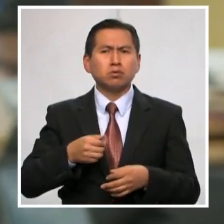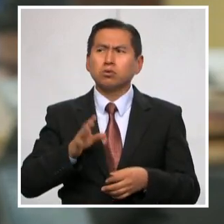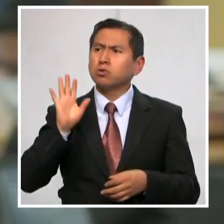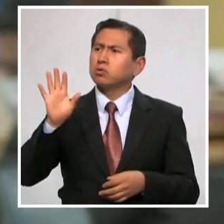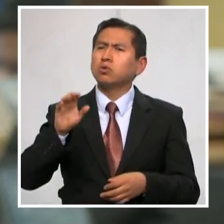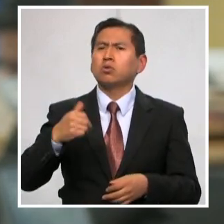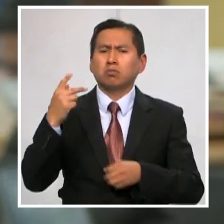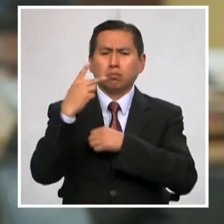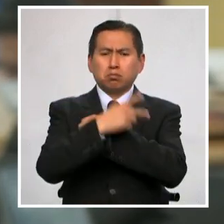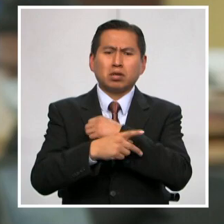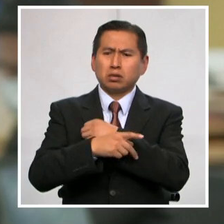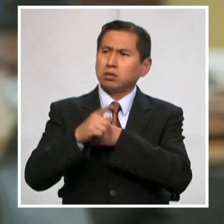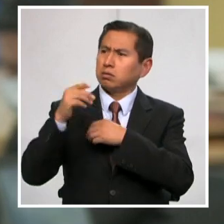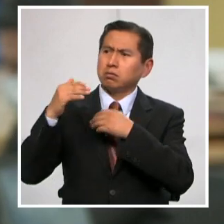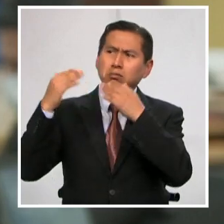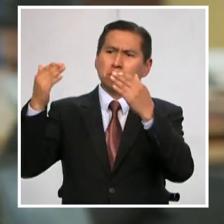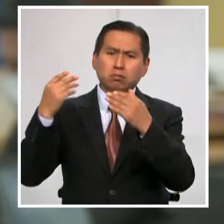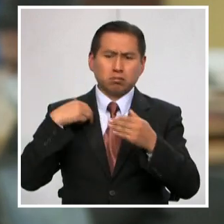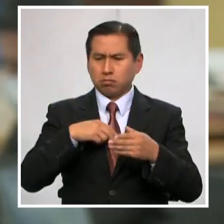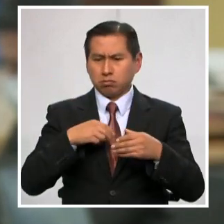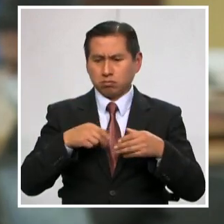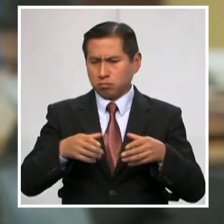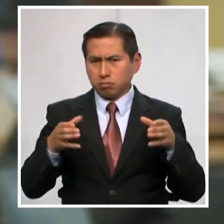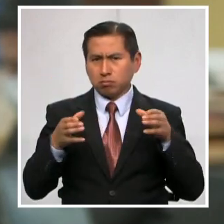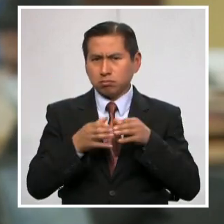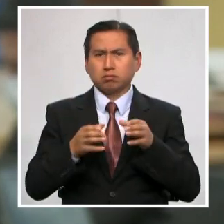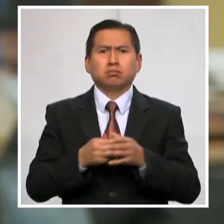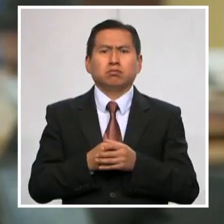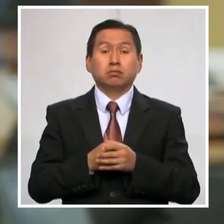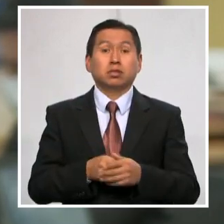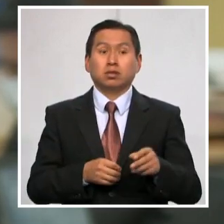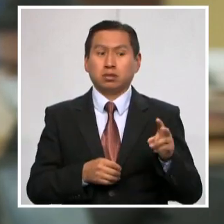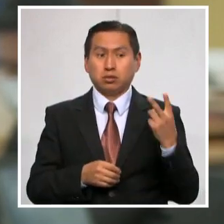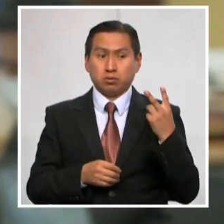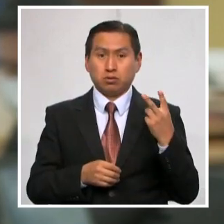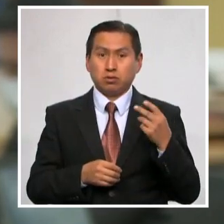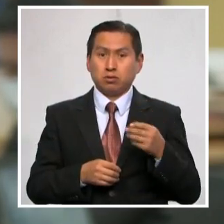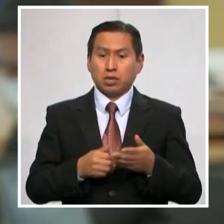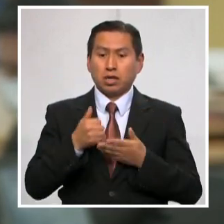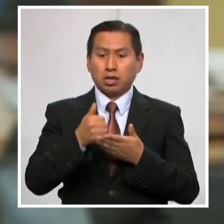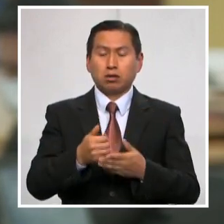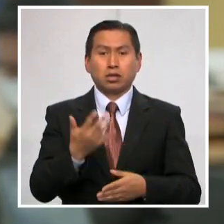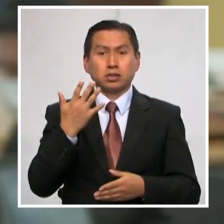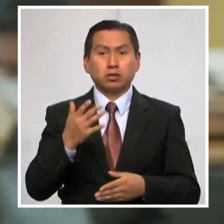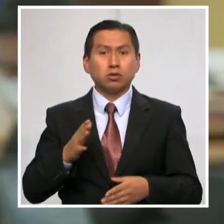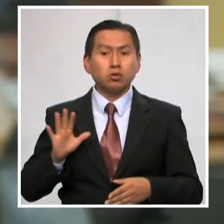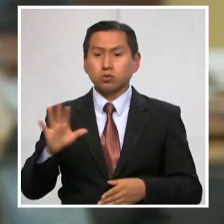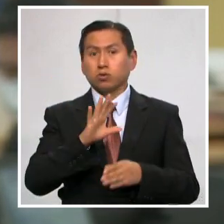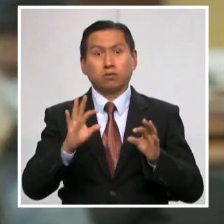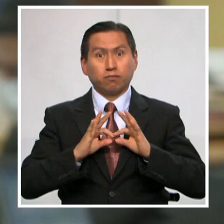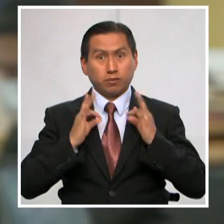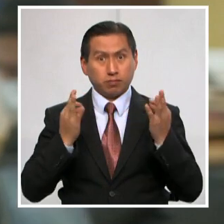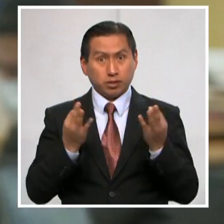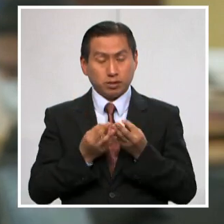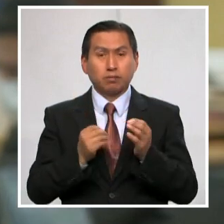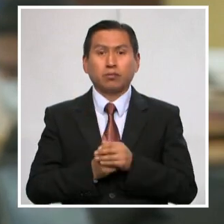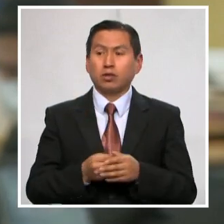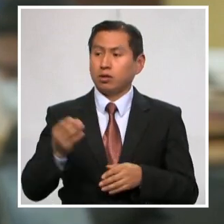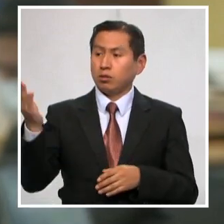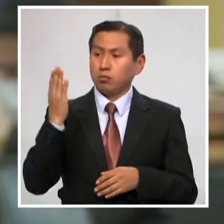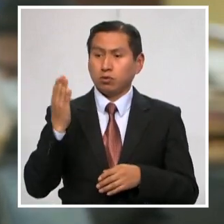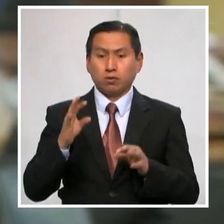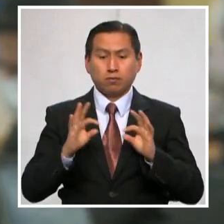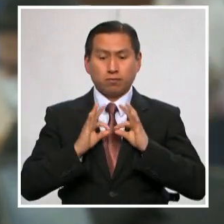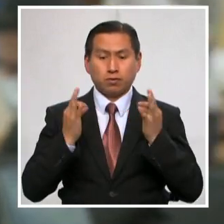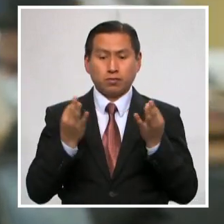mundiales. Segundo, hemos lanzado cinco ayudas para las familias. El bono familia de